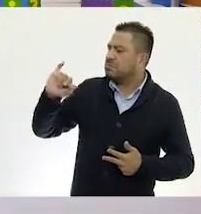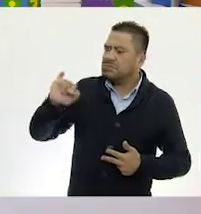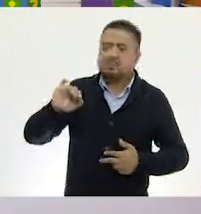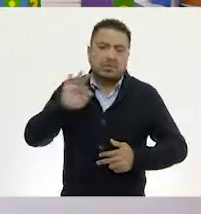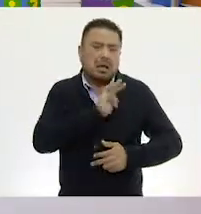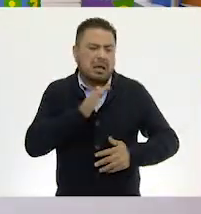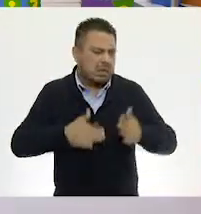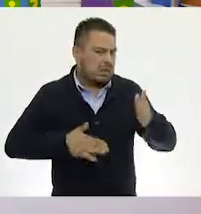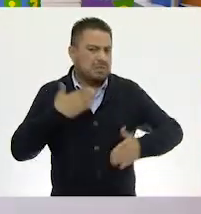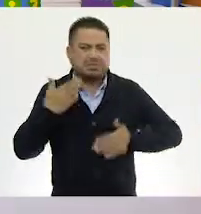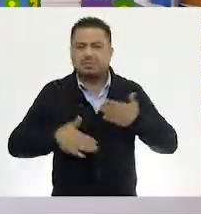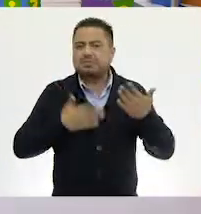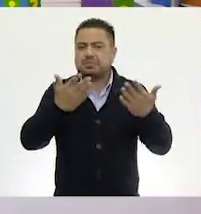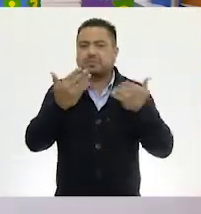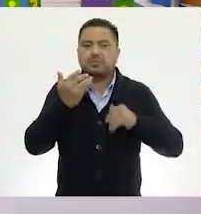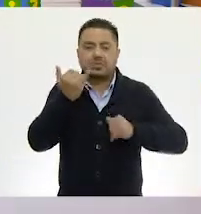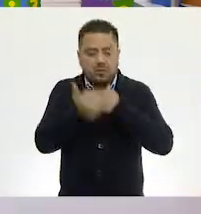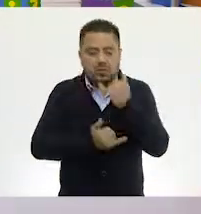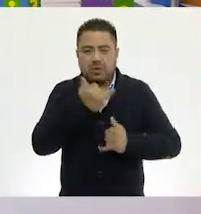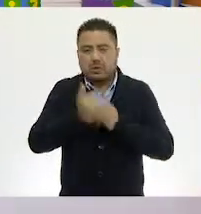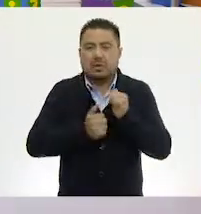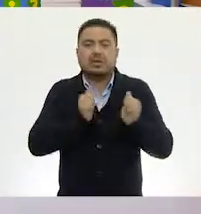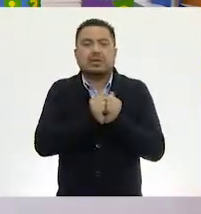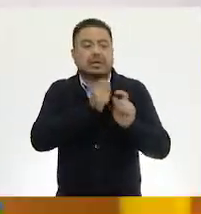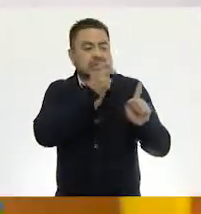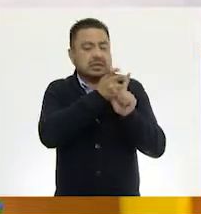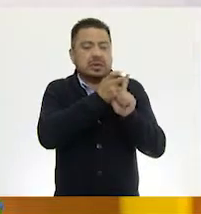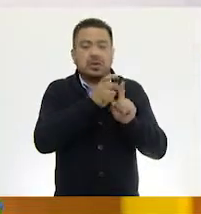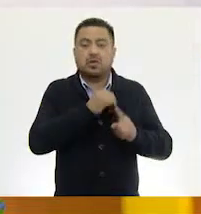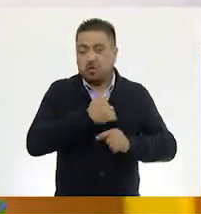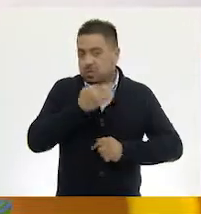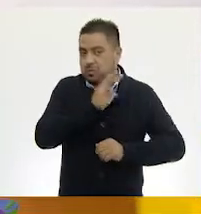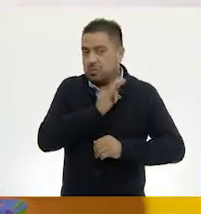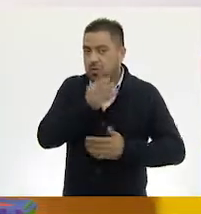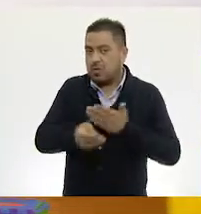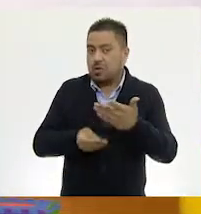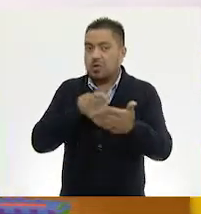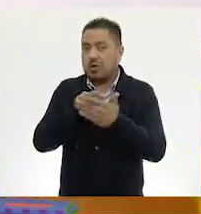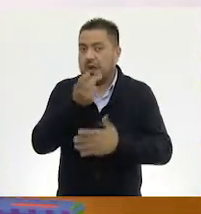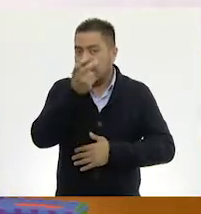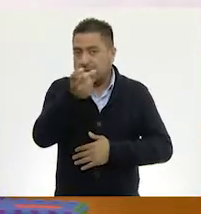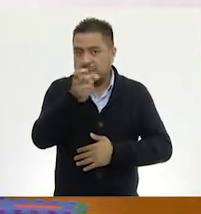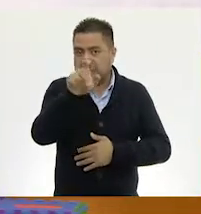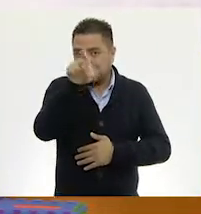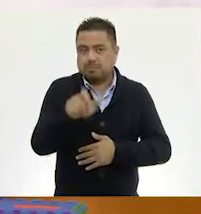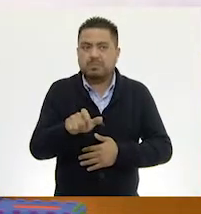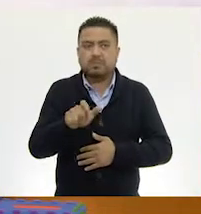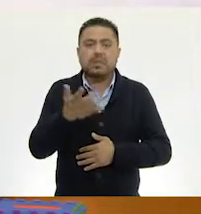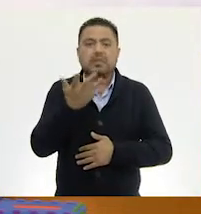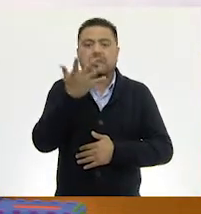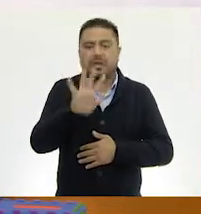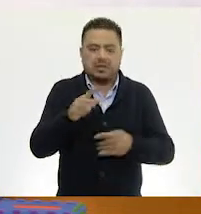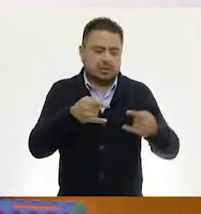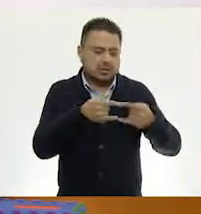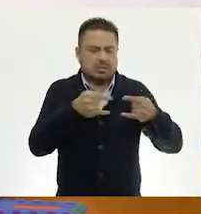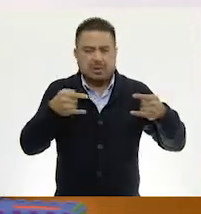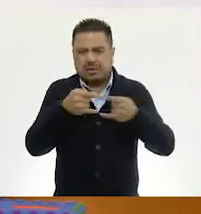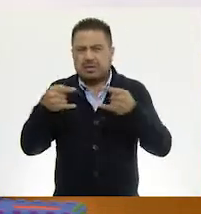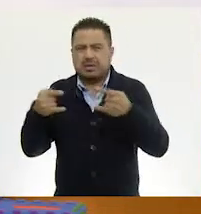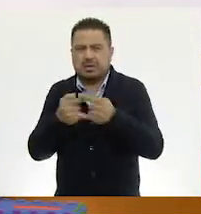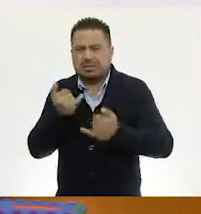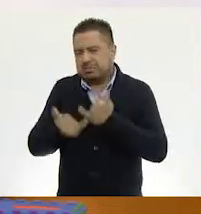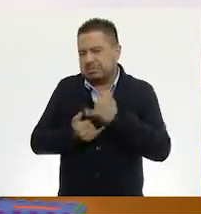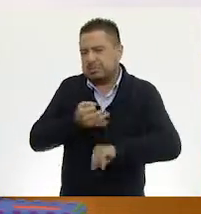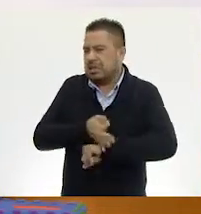Es muy divertido. Bueno, el juego consiste en lo siguiente. Yo te voy a brindar a ti 10 billetes didácticos,